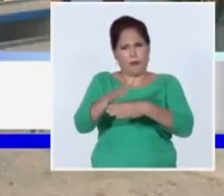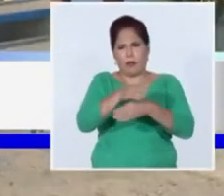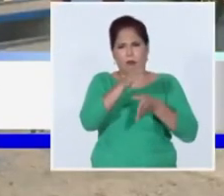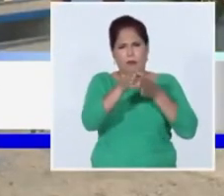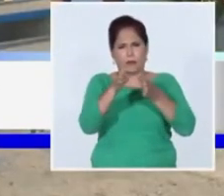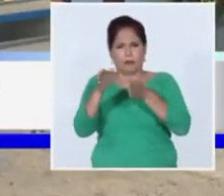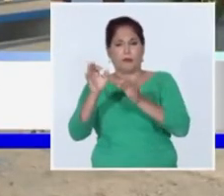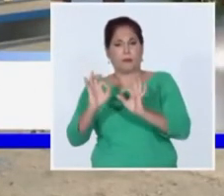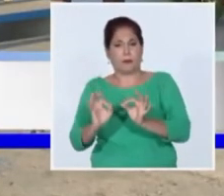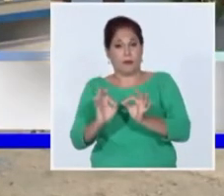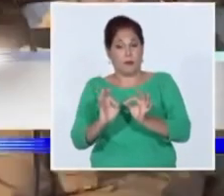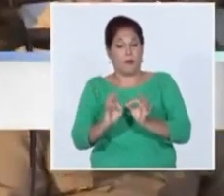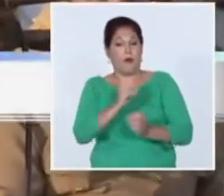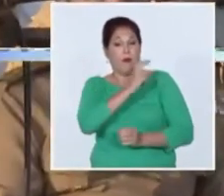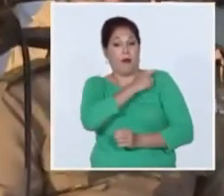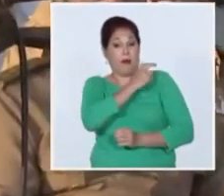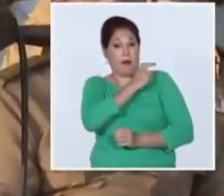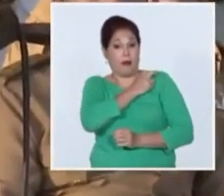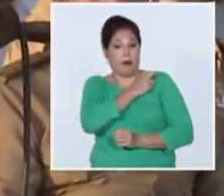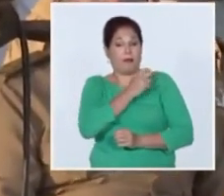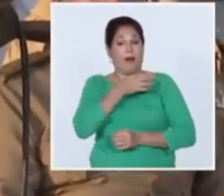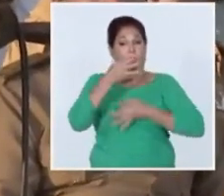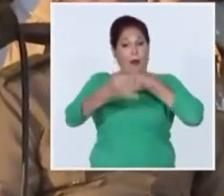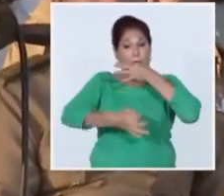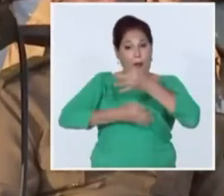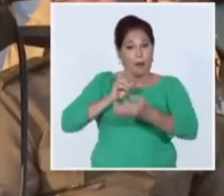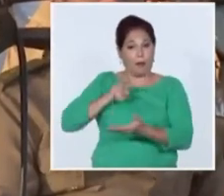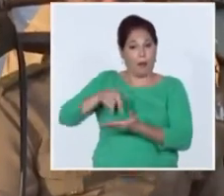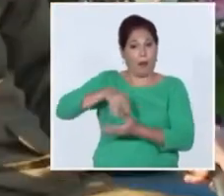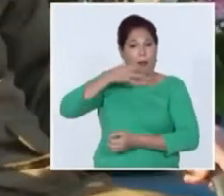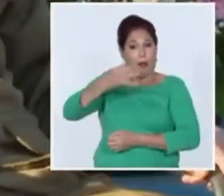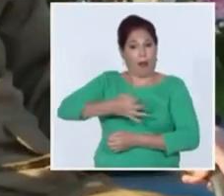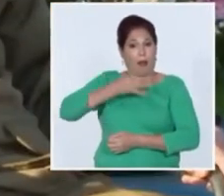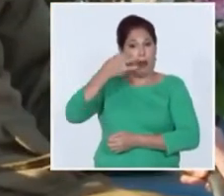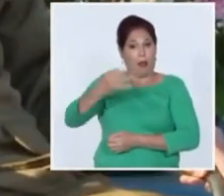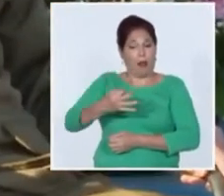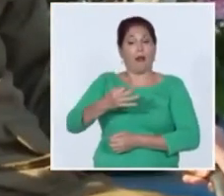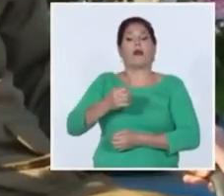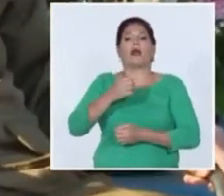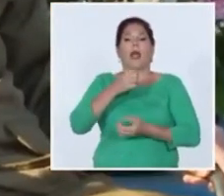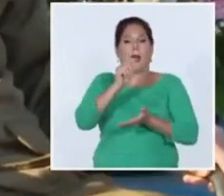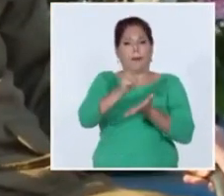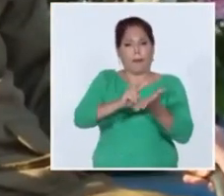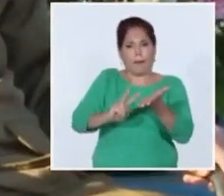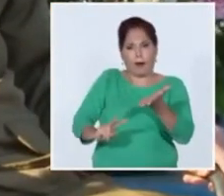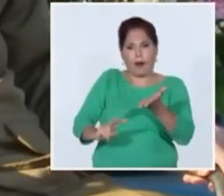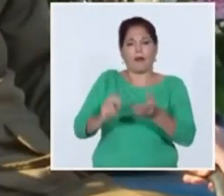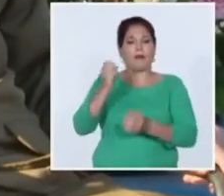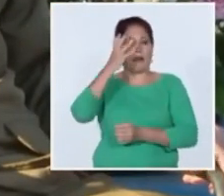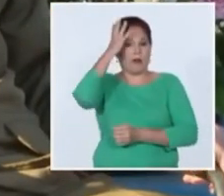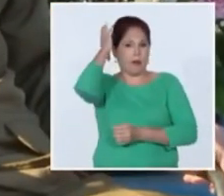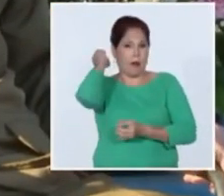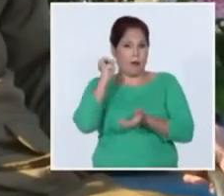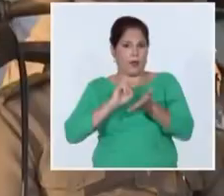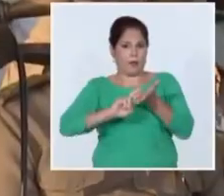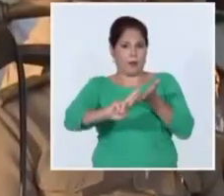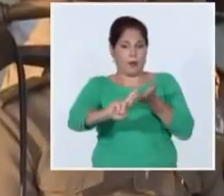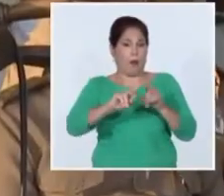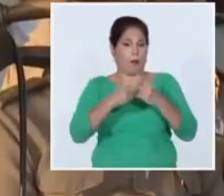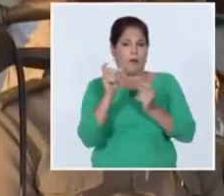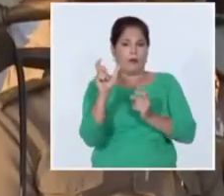general de división Víctor Rojo Ramos jefe de la dirección política de las FARC dio lectura a misiva en ocasión de la efeméride